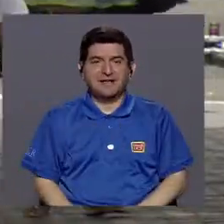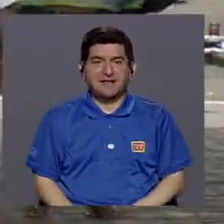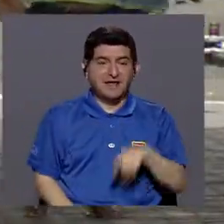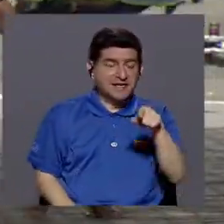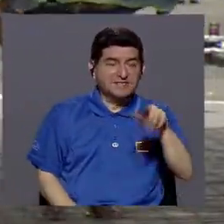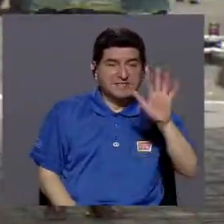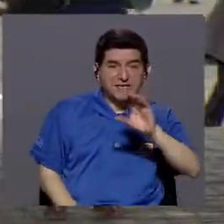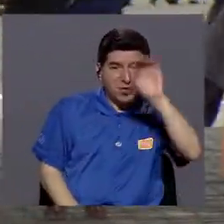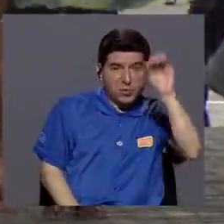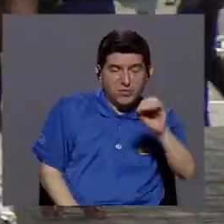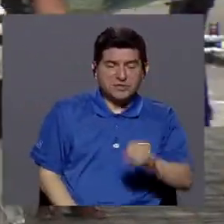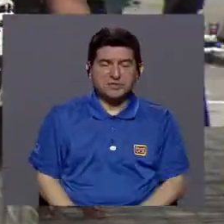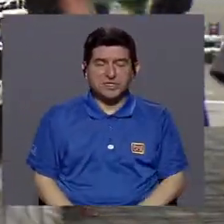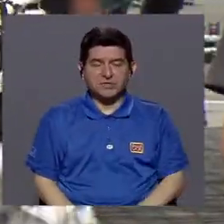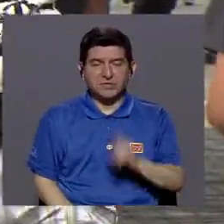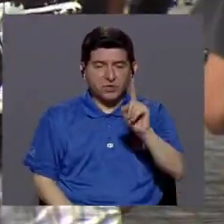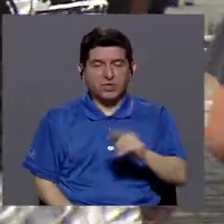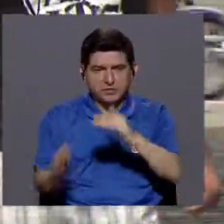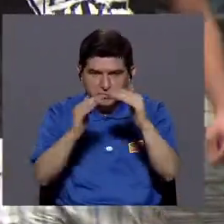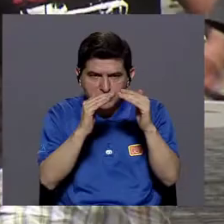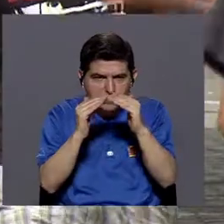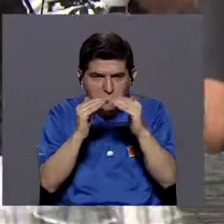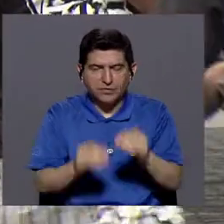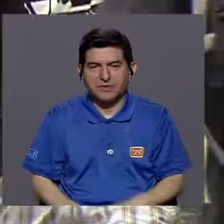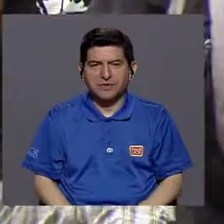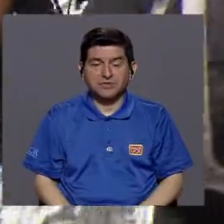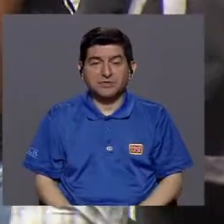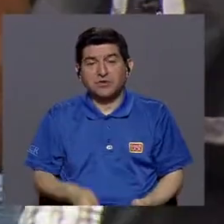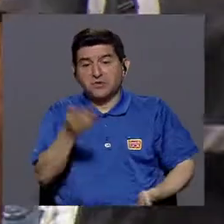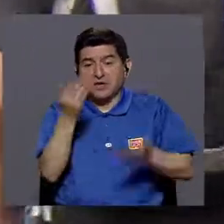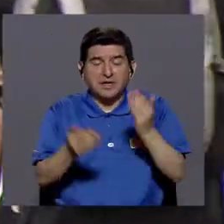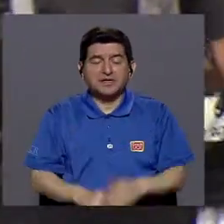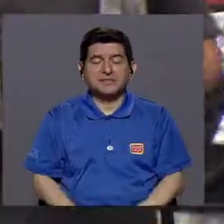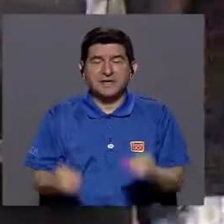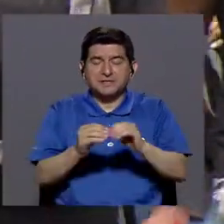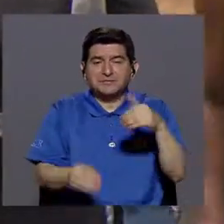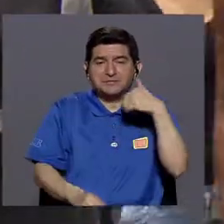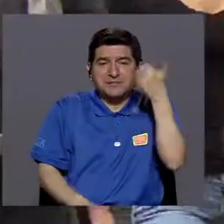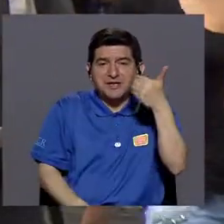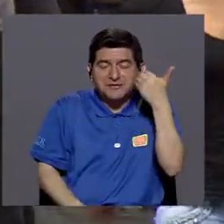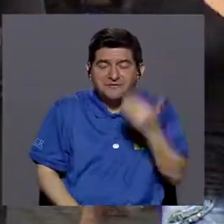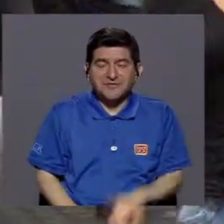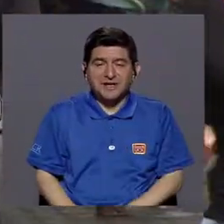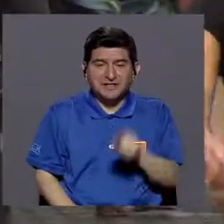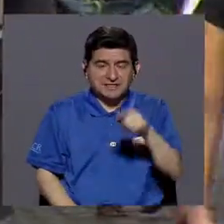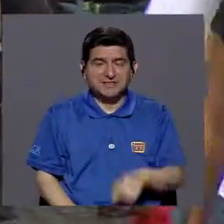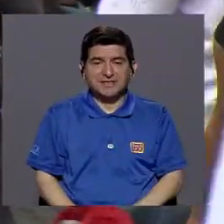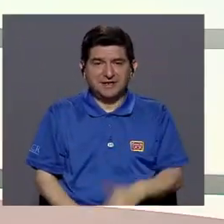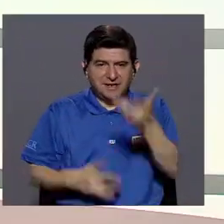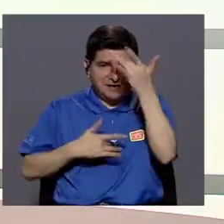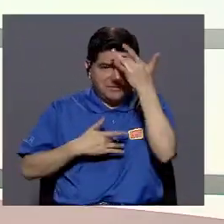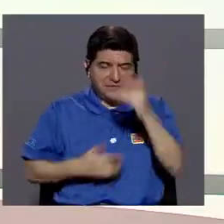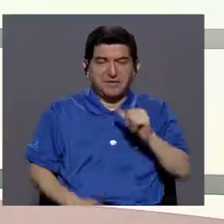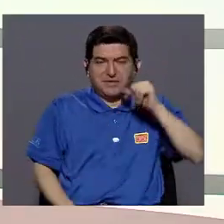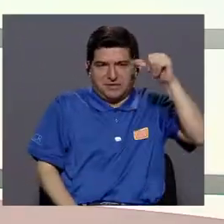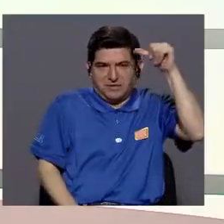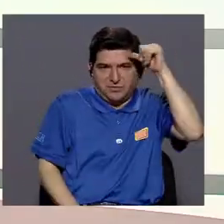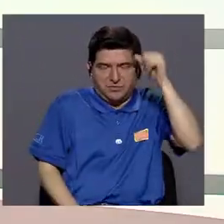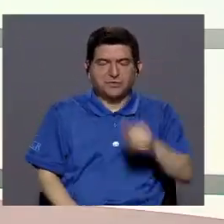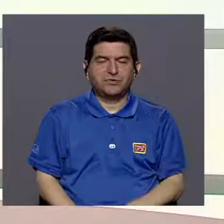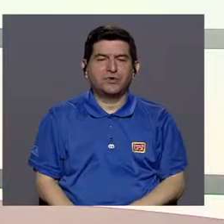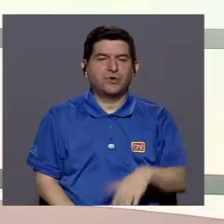100, se juntan una población y esos de pronto llegan a ser susceptibles en la edad adulta. Pero bueno,